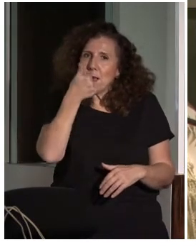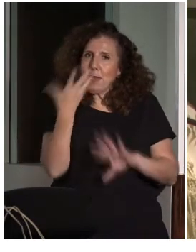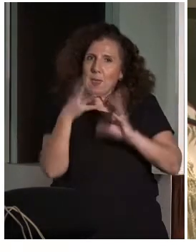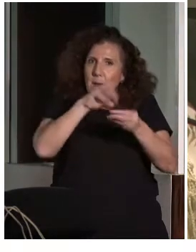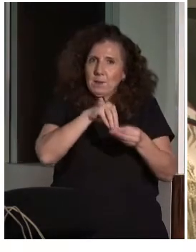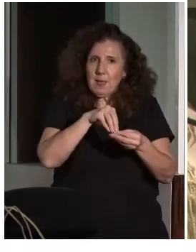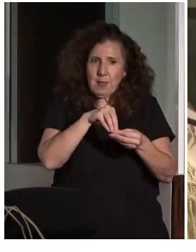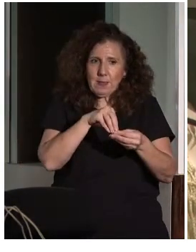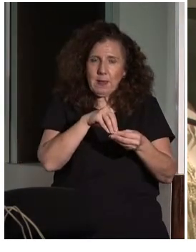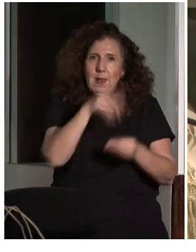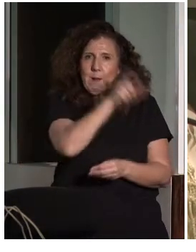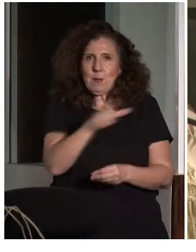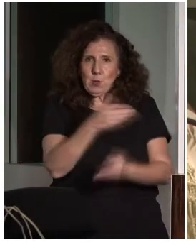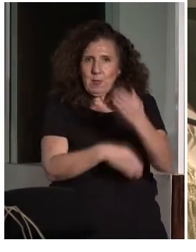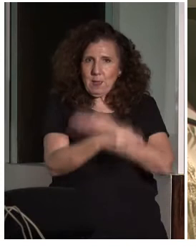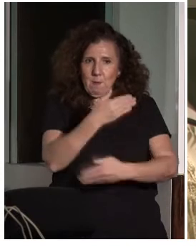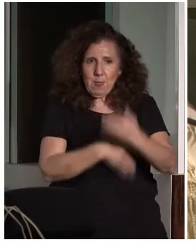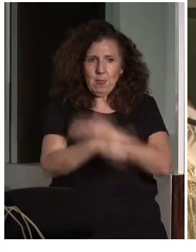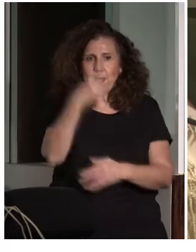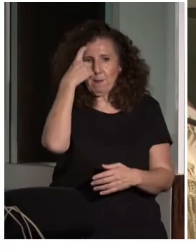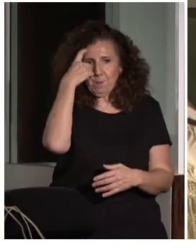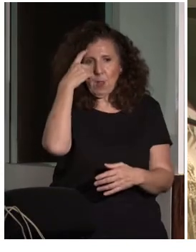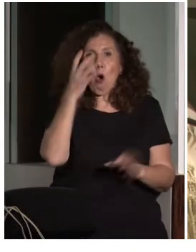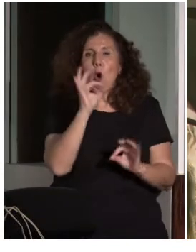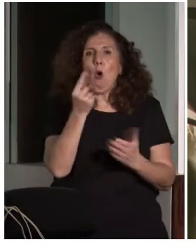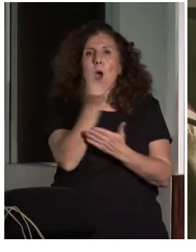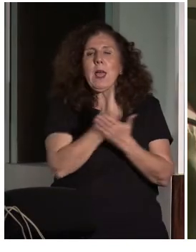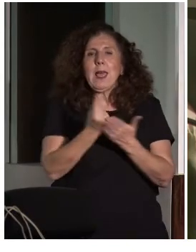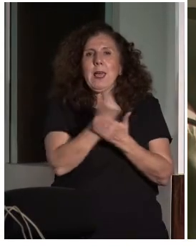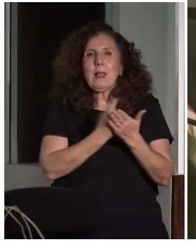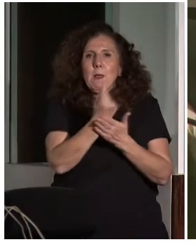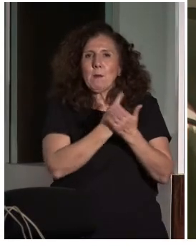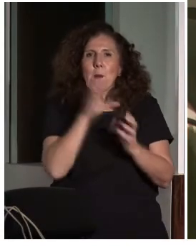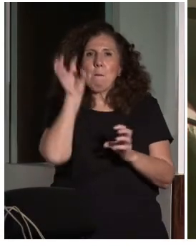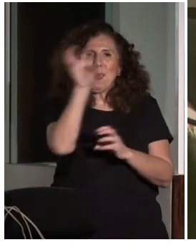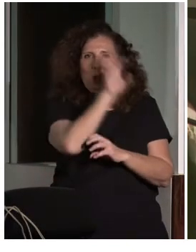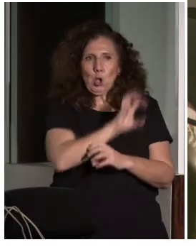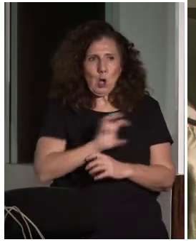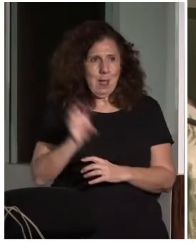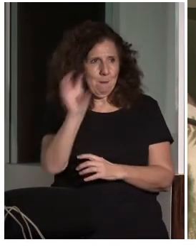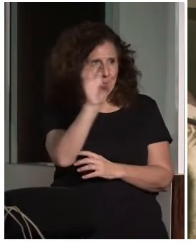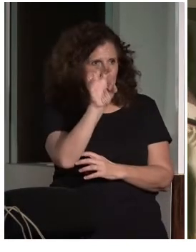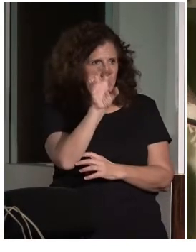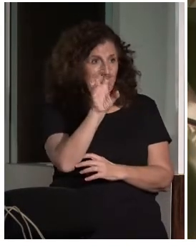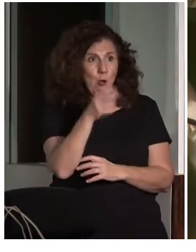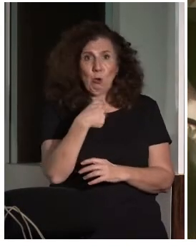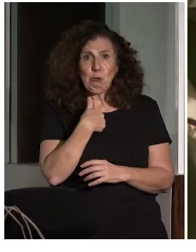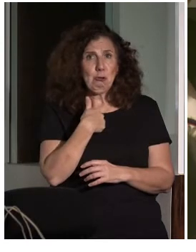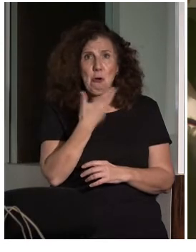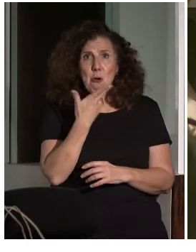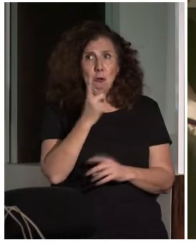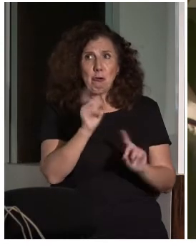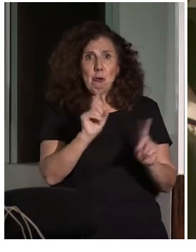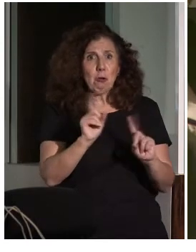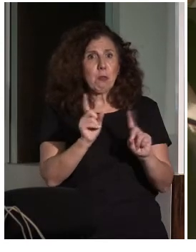La señalética, ya se ha hablado, el uso de pictogramas es fundamental, ¿no? Yo no conocía algunas de las aplicaciones